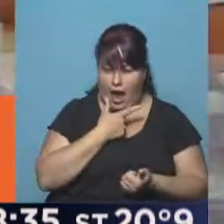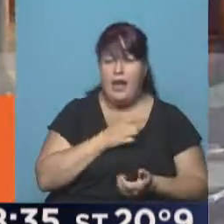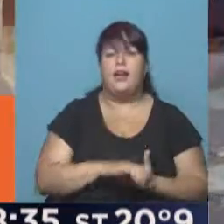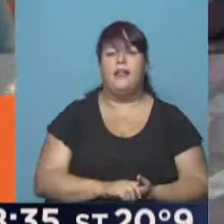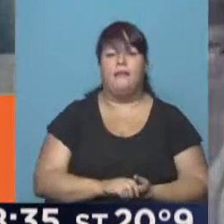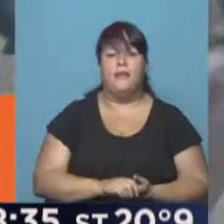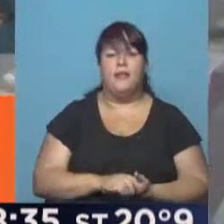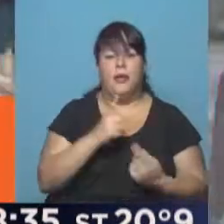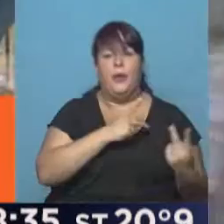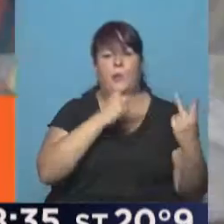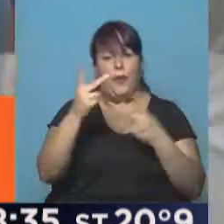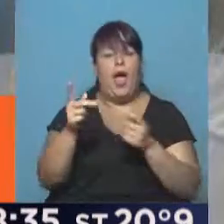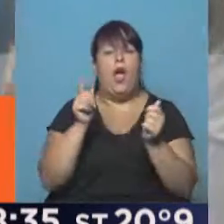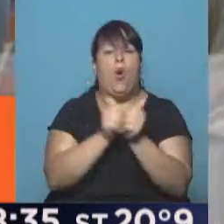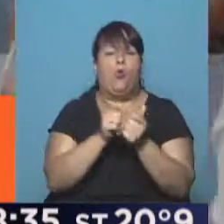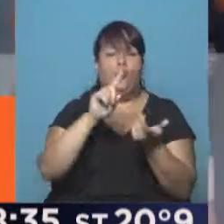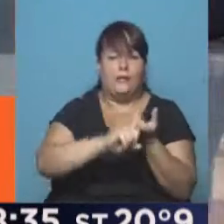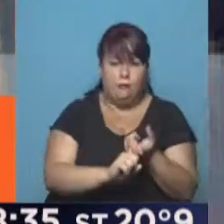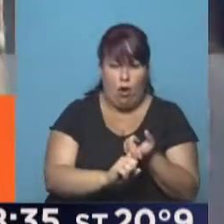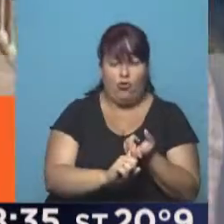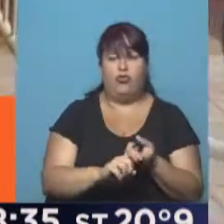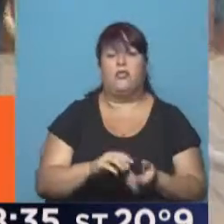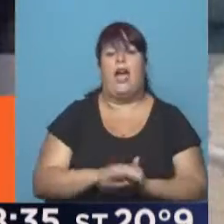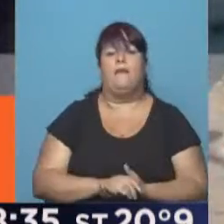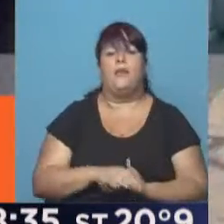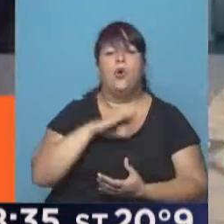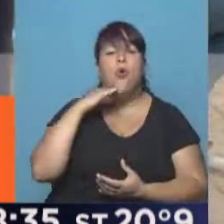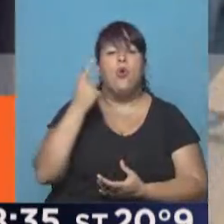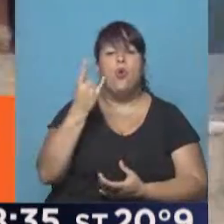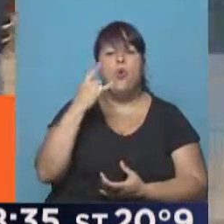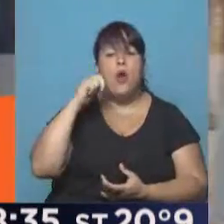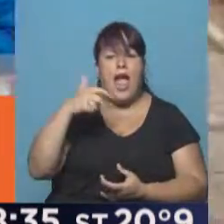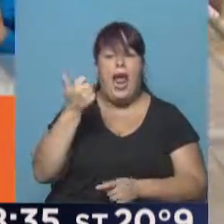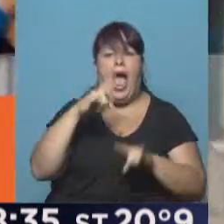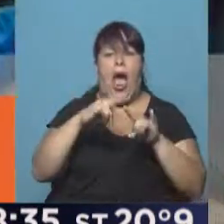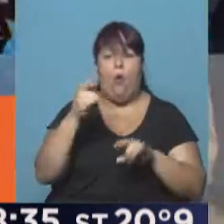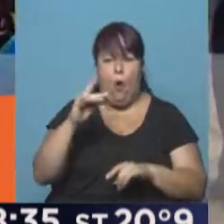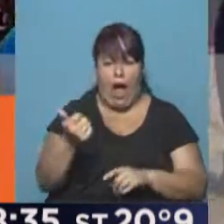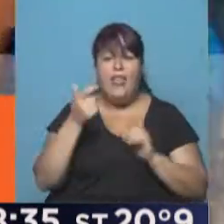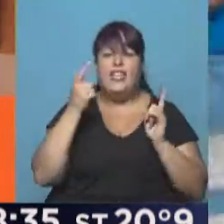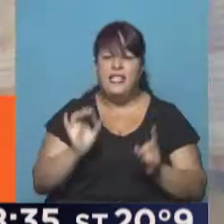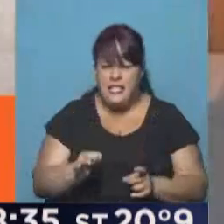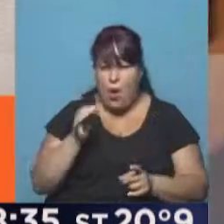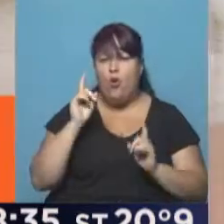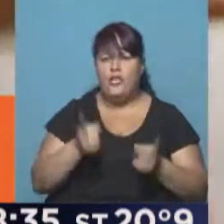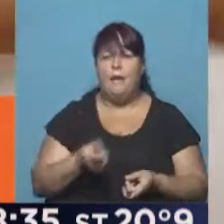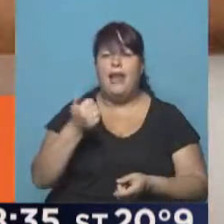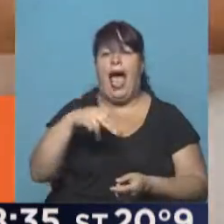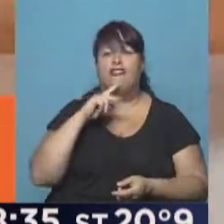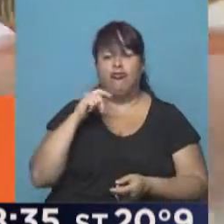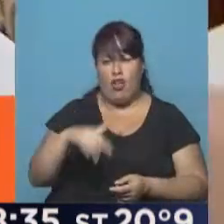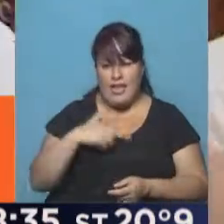quien va a viajar acompañado de su esposa, la señora Juliana Aguada, y seguramente también irá con ellos Antonia.